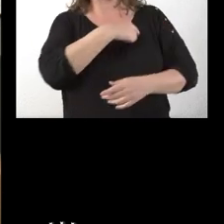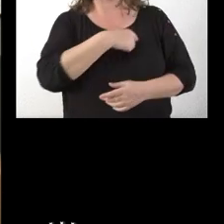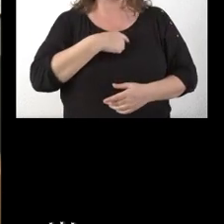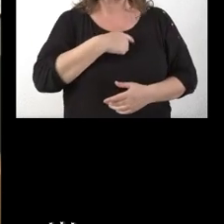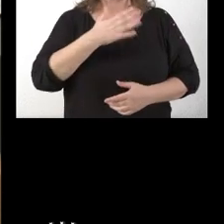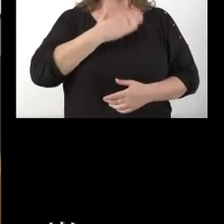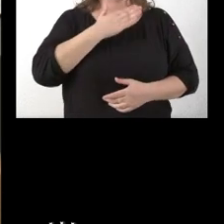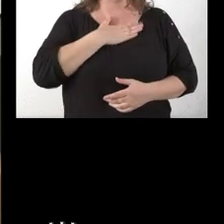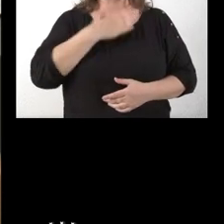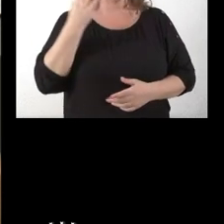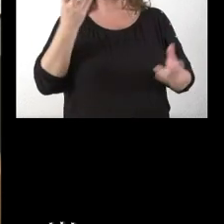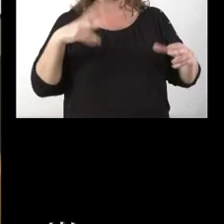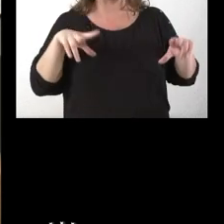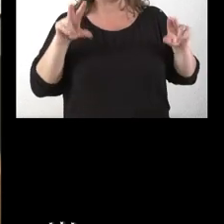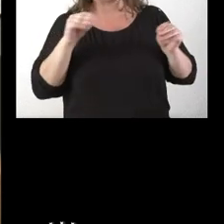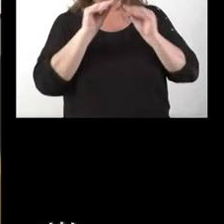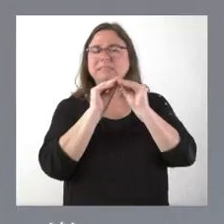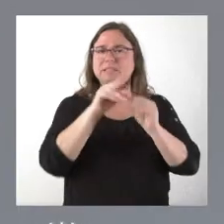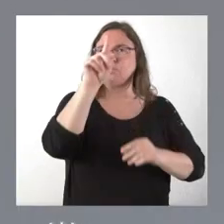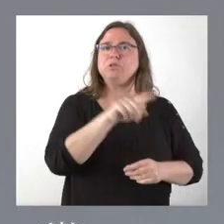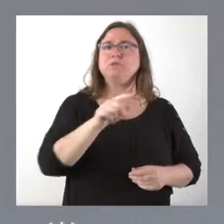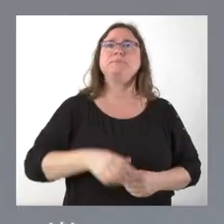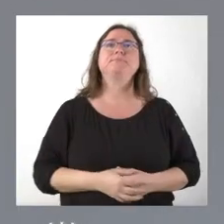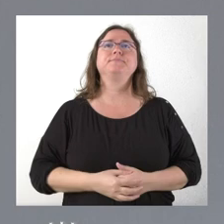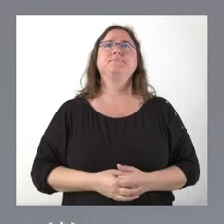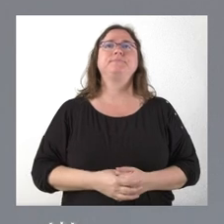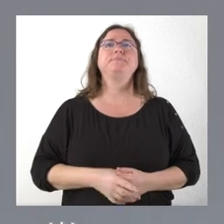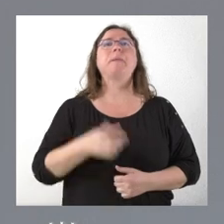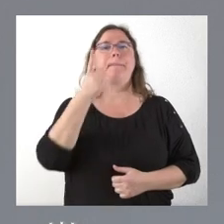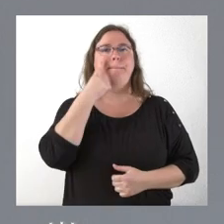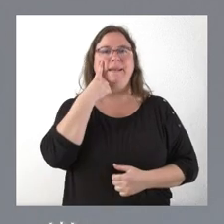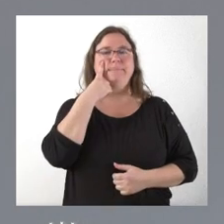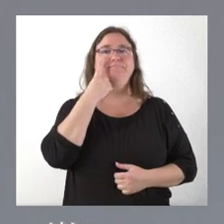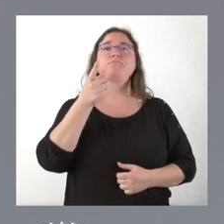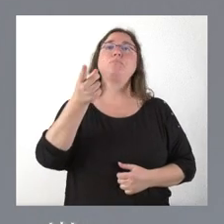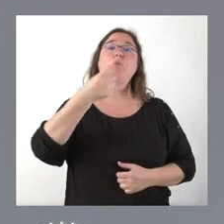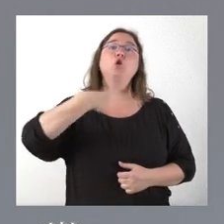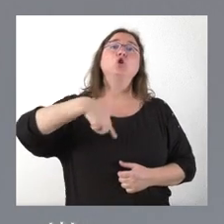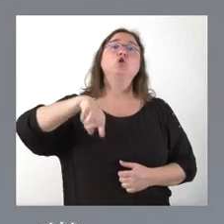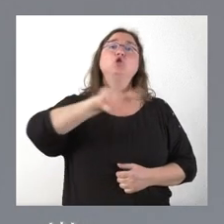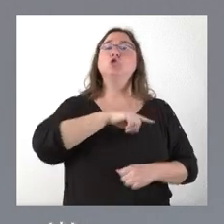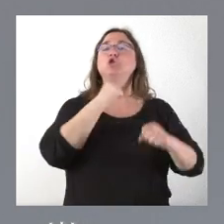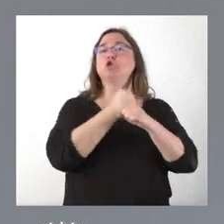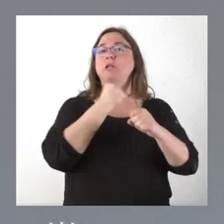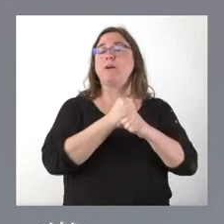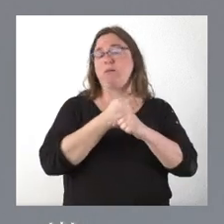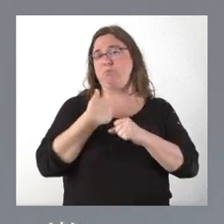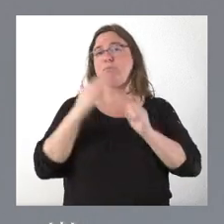debería determinar si se instalan o no. Mire, nosotros estamos trabajando con las edades del hombre